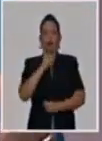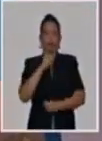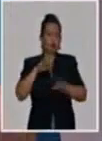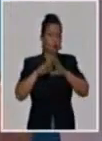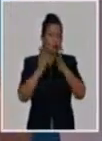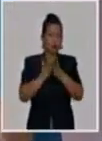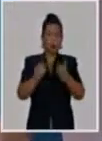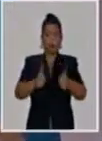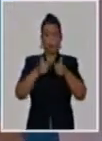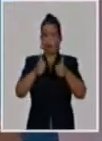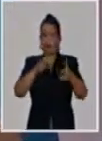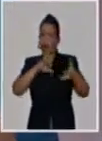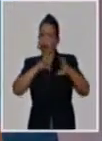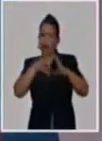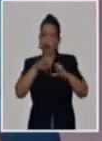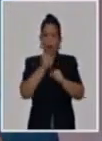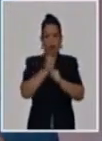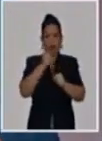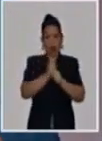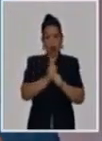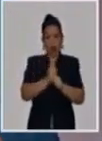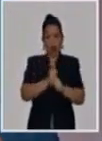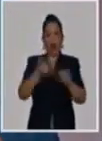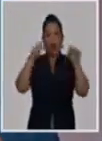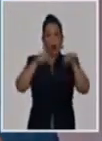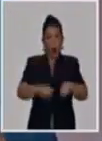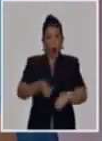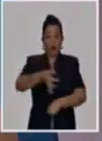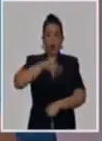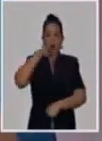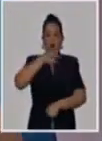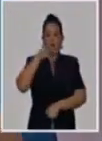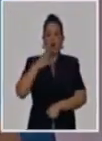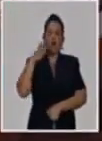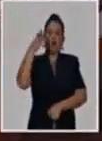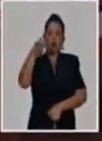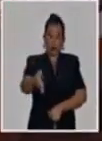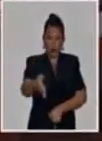todos estos mecanismos, y de lo que vamos a hablar hoy para un futuro, pues nos hicieran falta esas y muchos más.